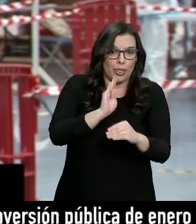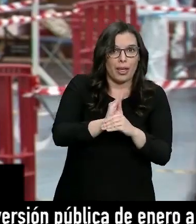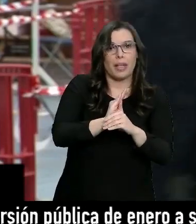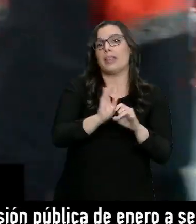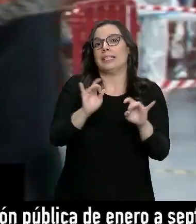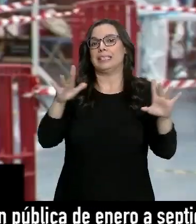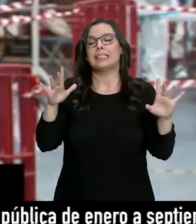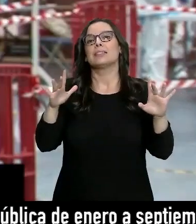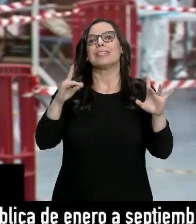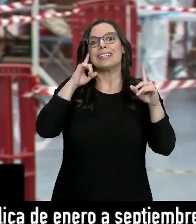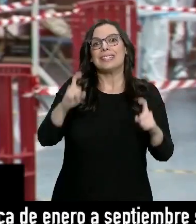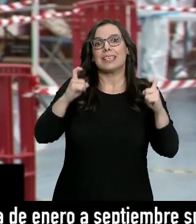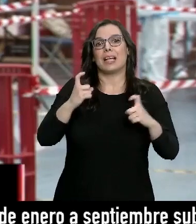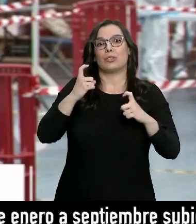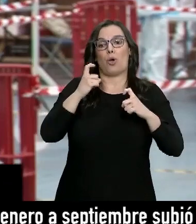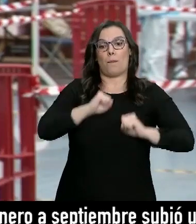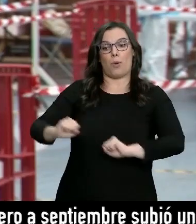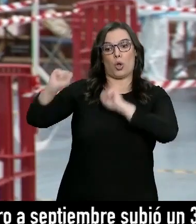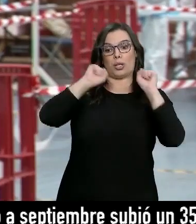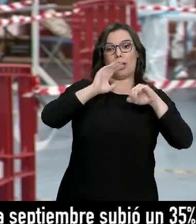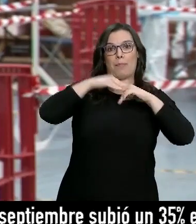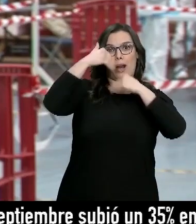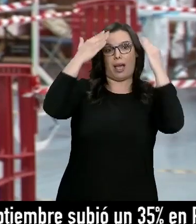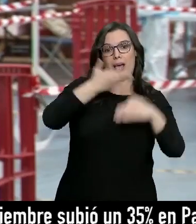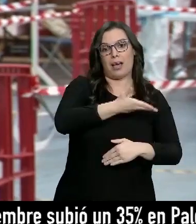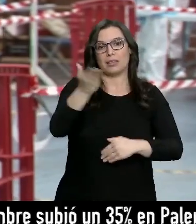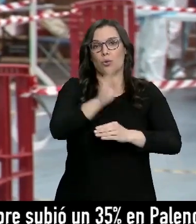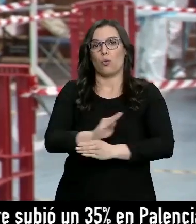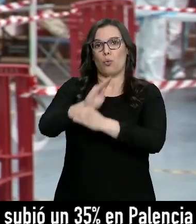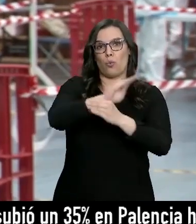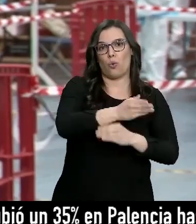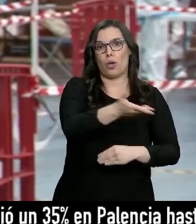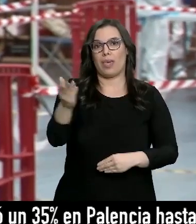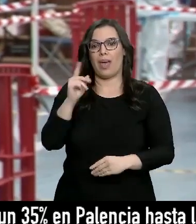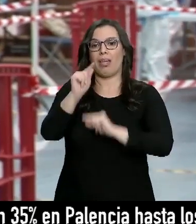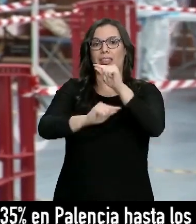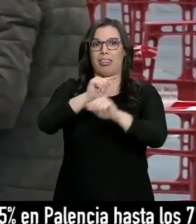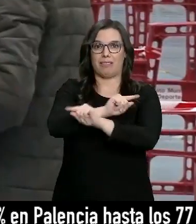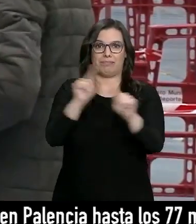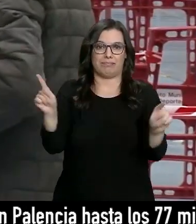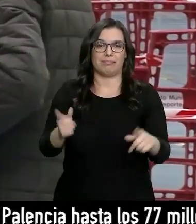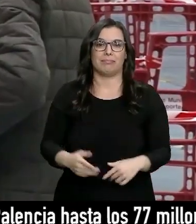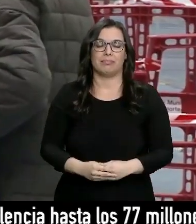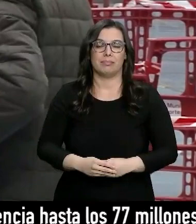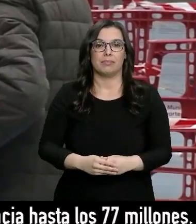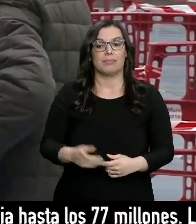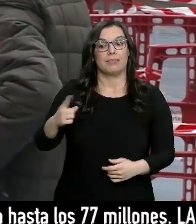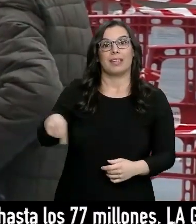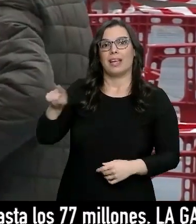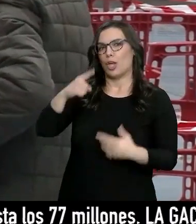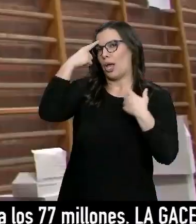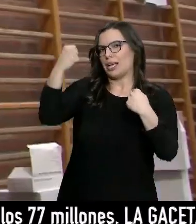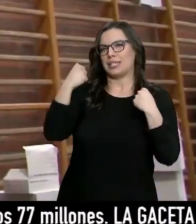intentando protegernos para atender y cuidar a los demás y evitar infectar a los demás también. Se han convertido en